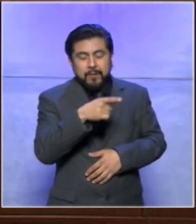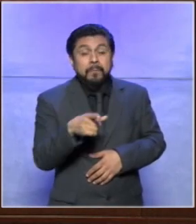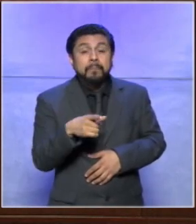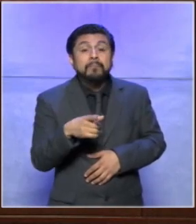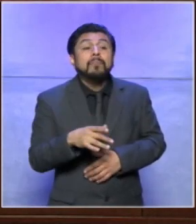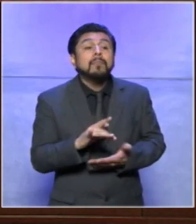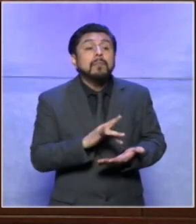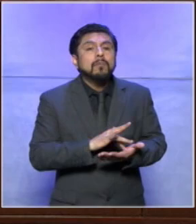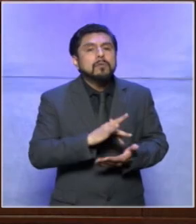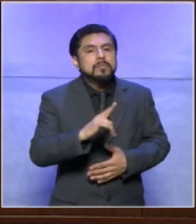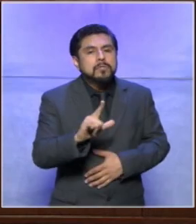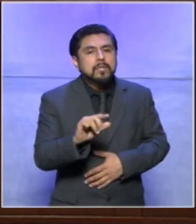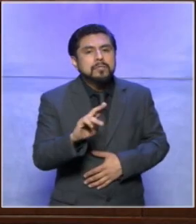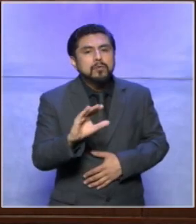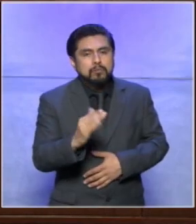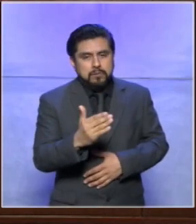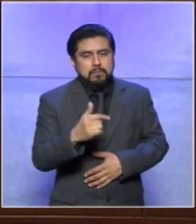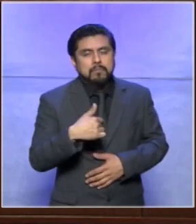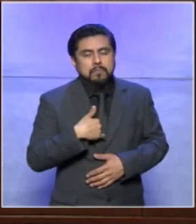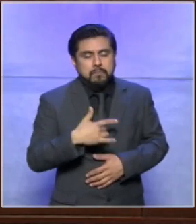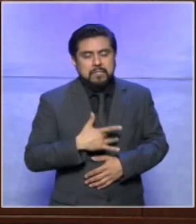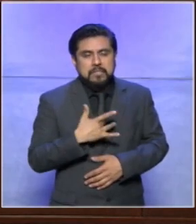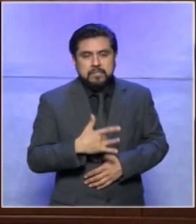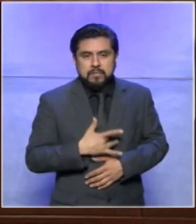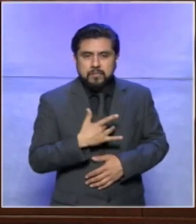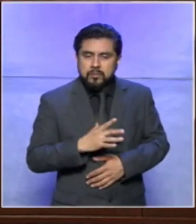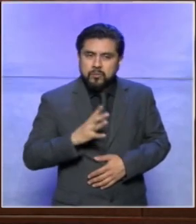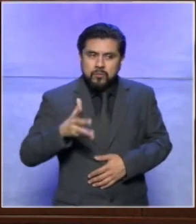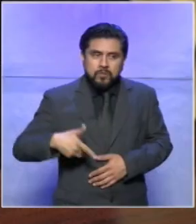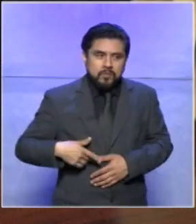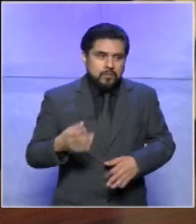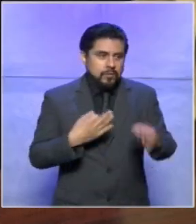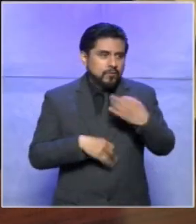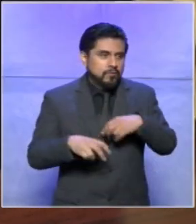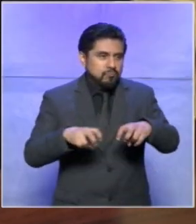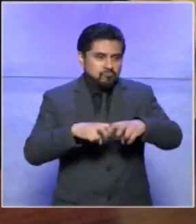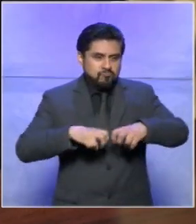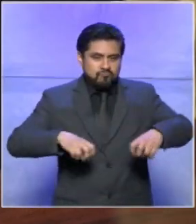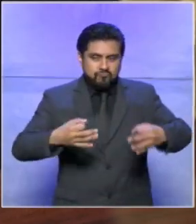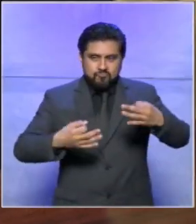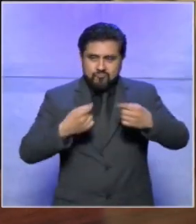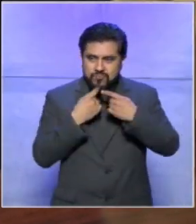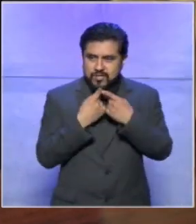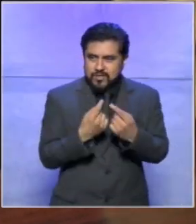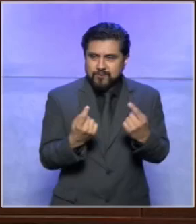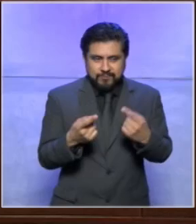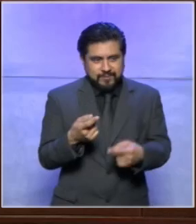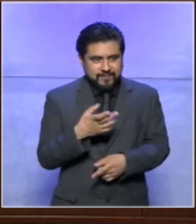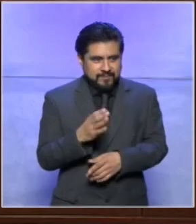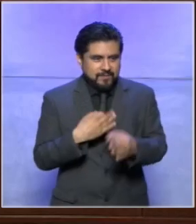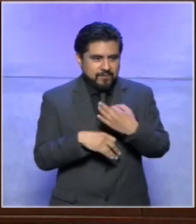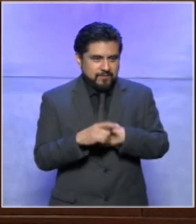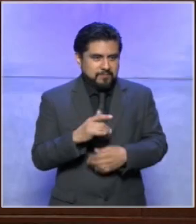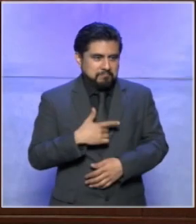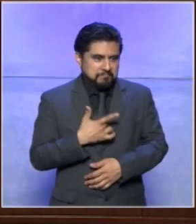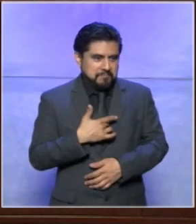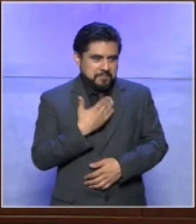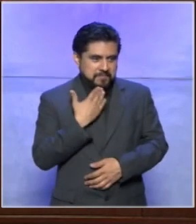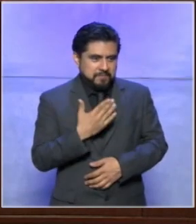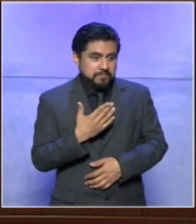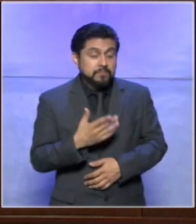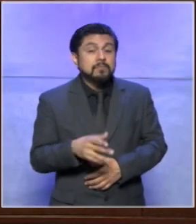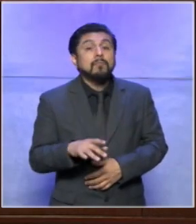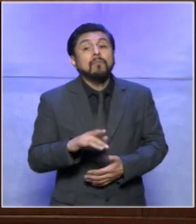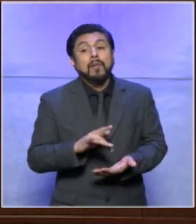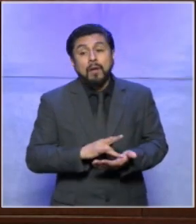lucy es todo un honor para mí estar aquí con todos los demás magistrados muchísimas gracias a ti por estar aquí con nosotros y